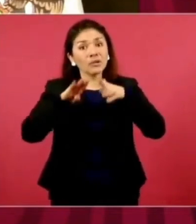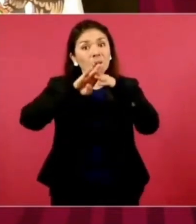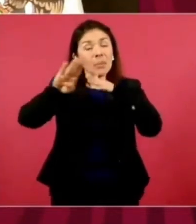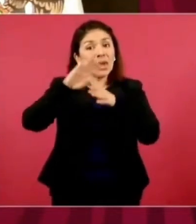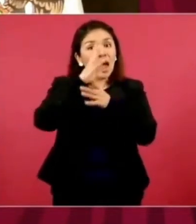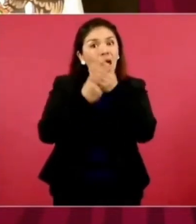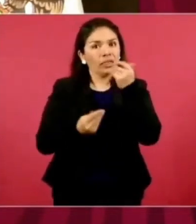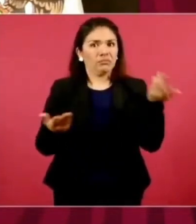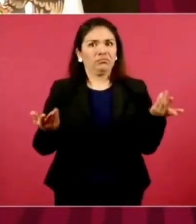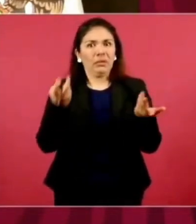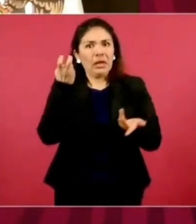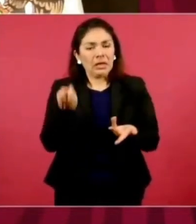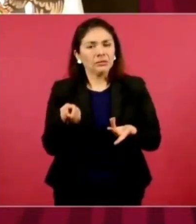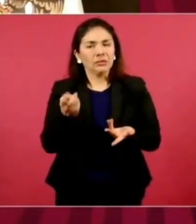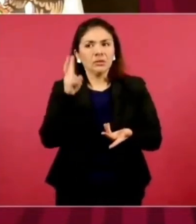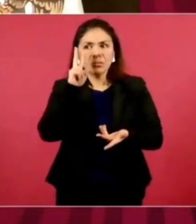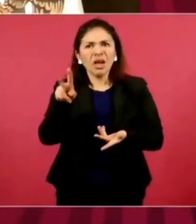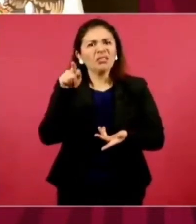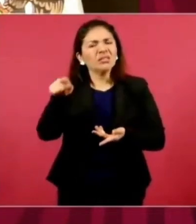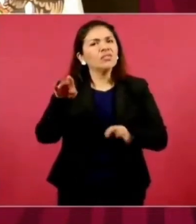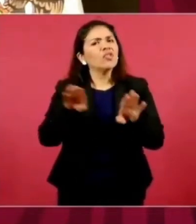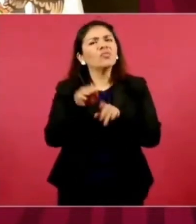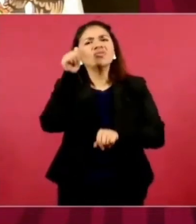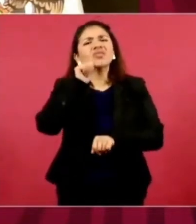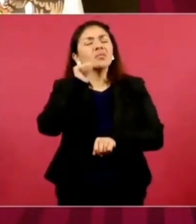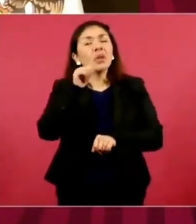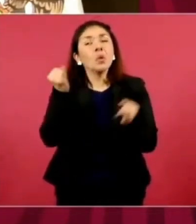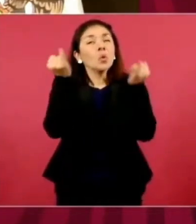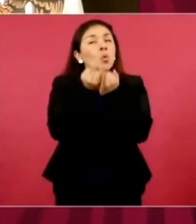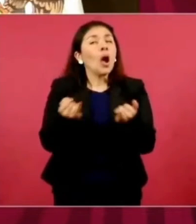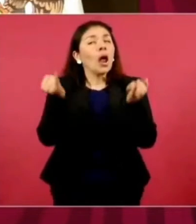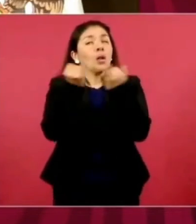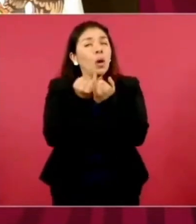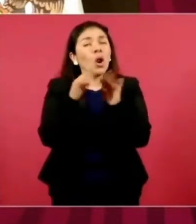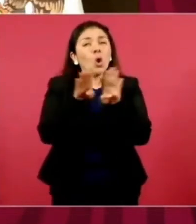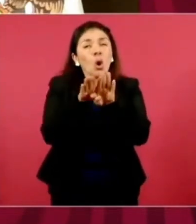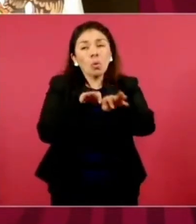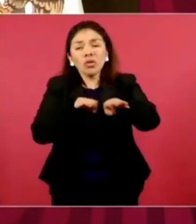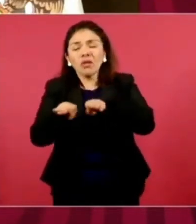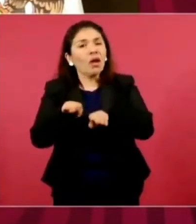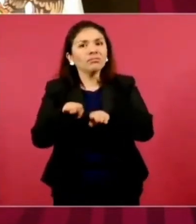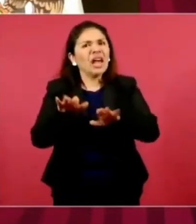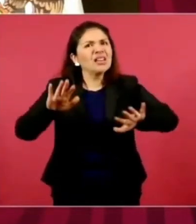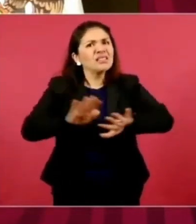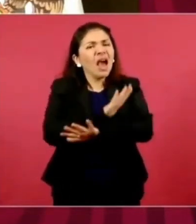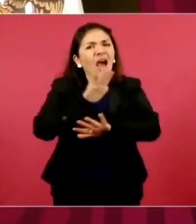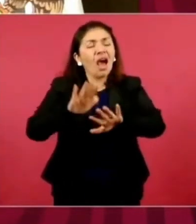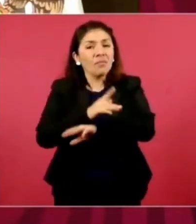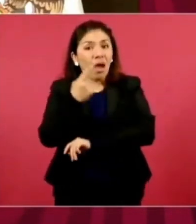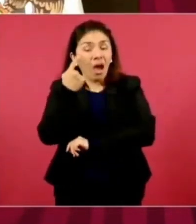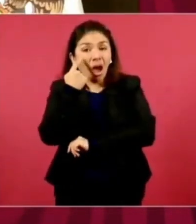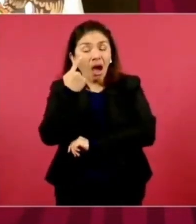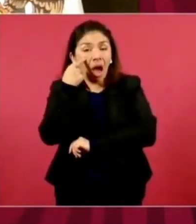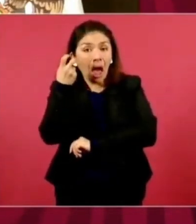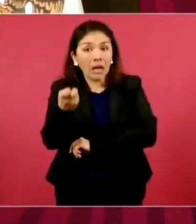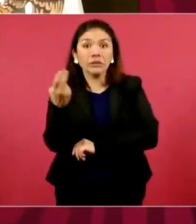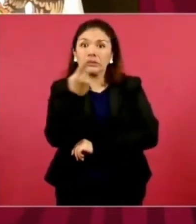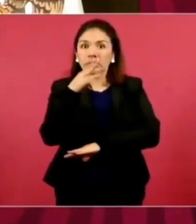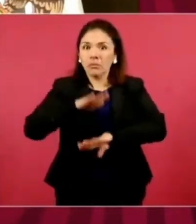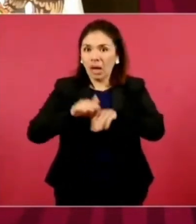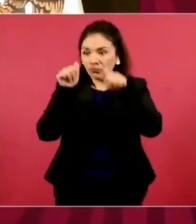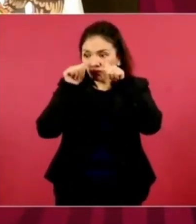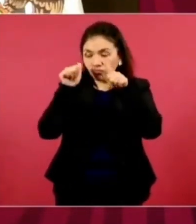de operación y que son procesos dinámicos que se dan en la frontera, que hay que estar atentos en su momento cuando es posible